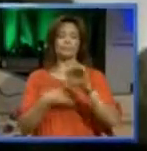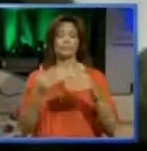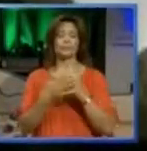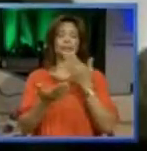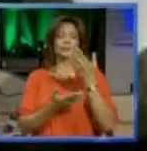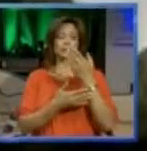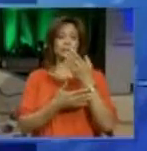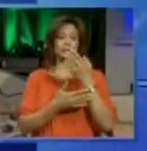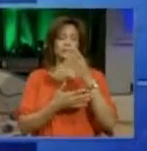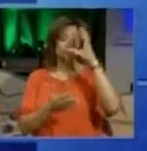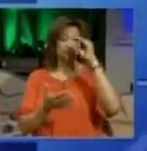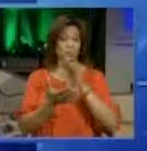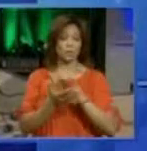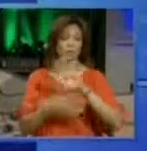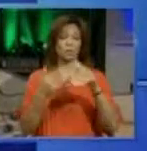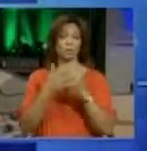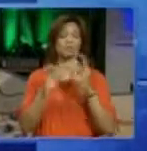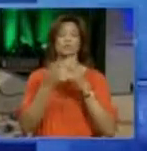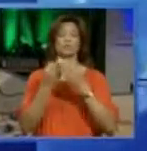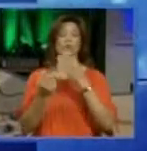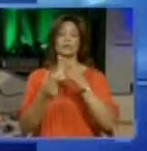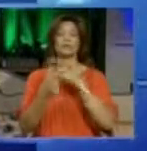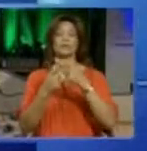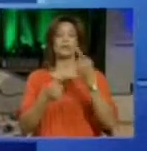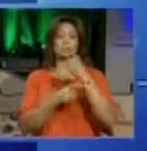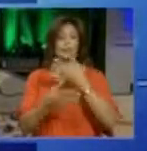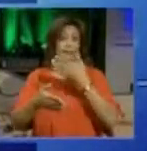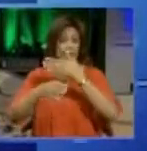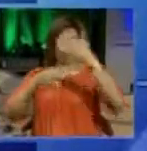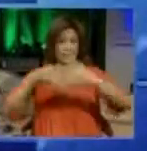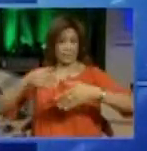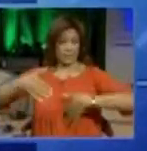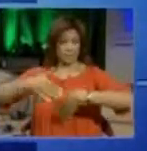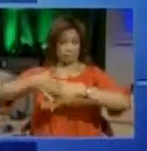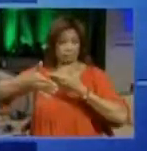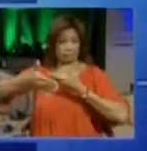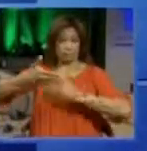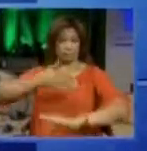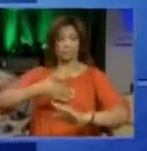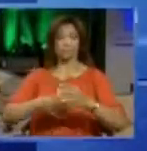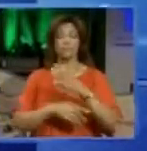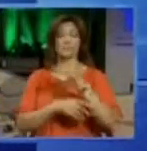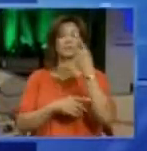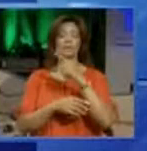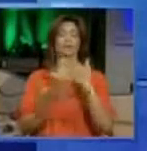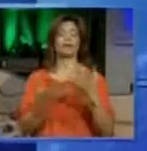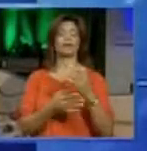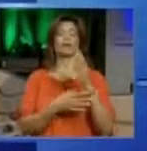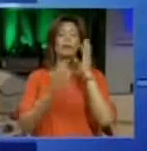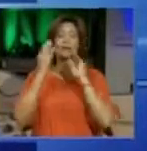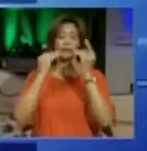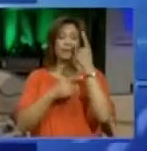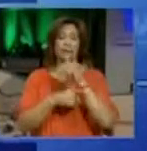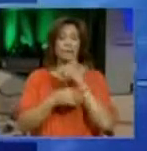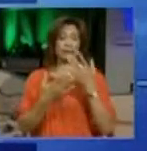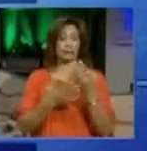su esposo, su familia, ¿no? Entonces, una vez ella culmina este proceso, entiendo mi experiencia por